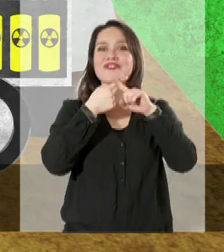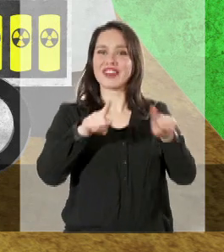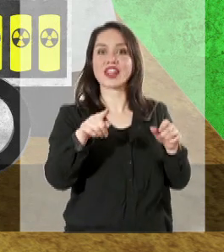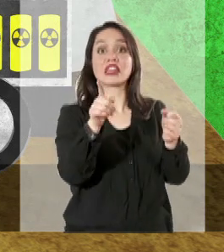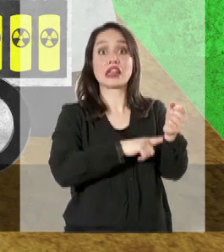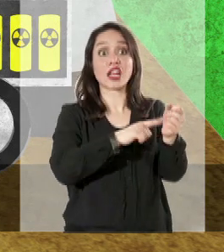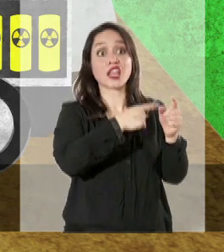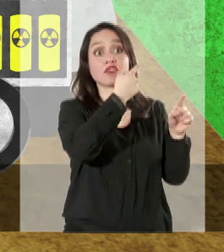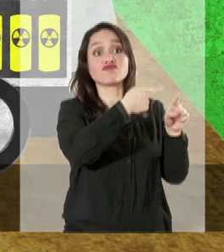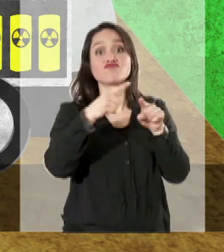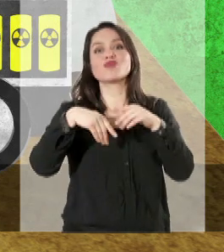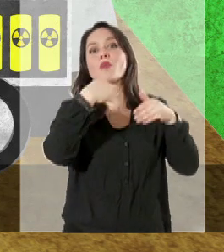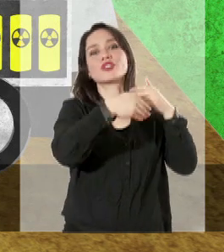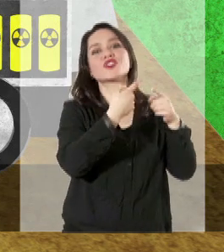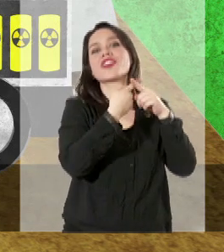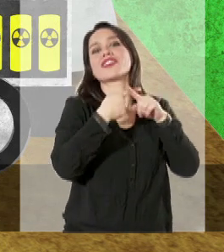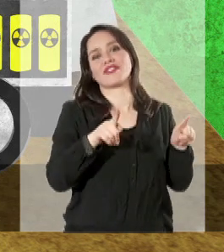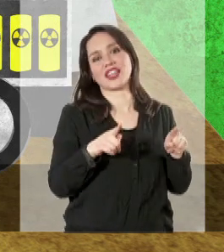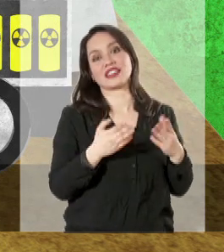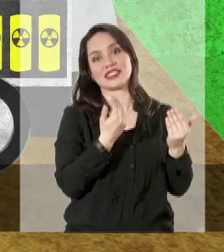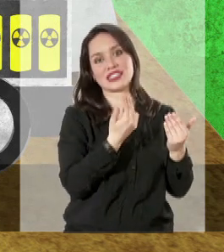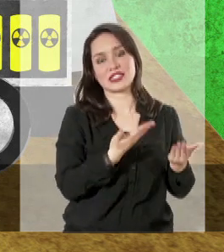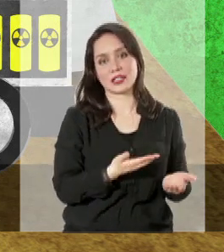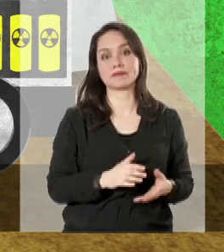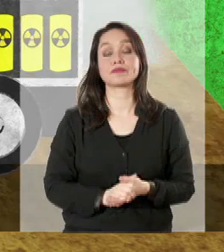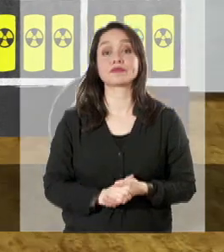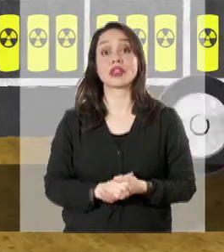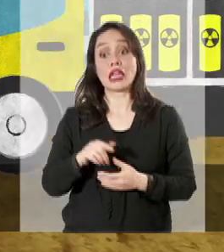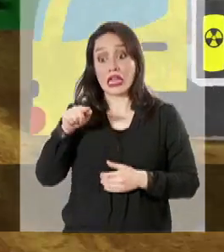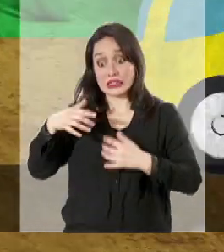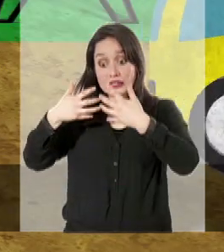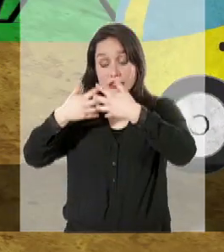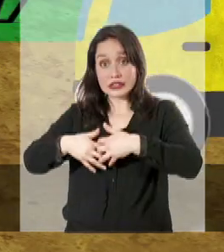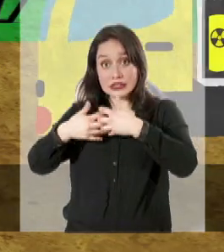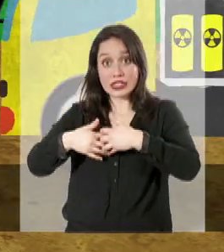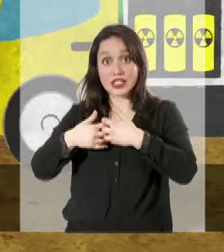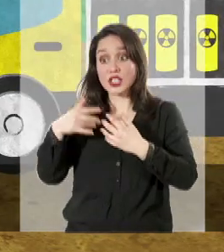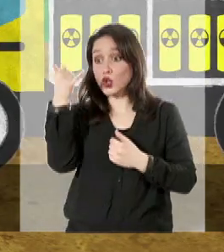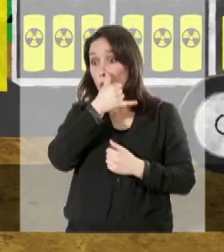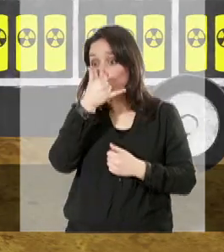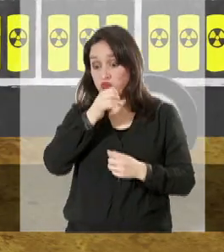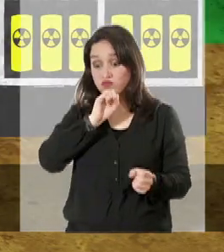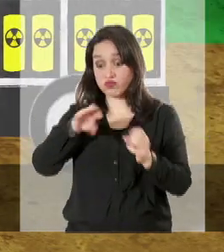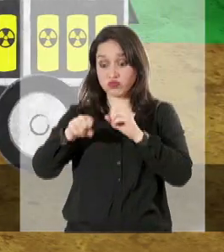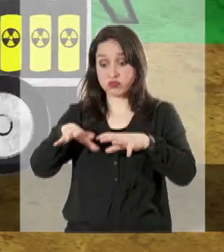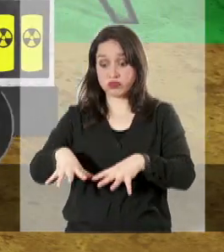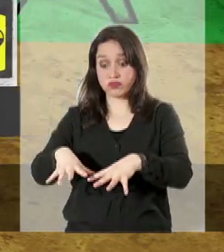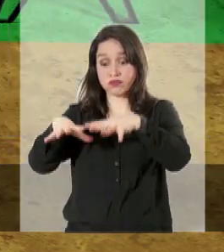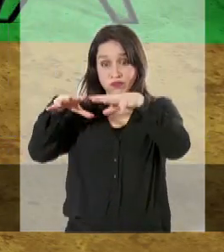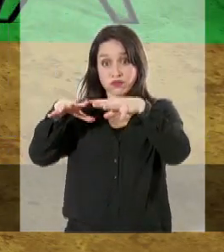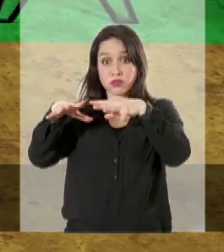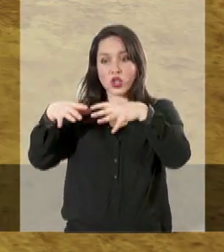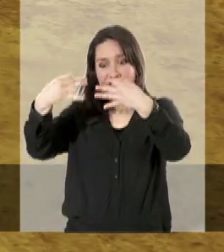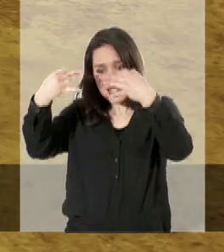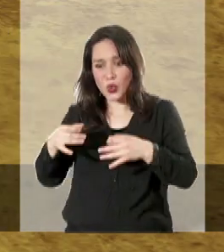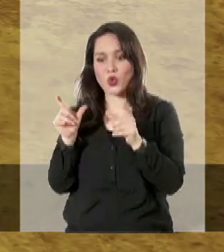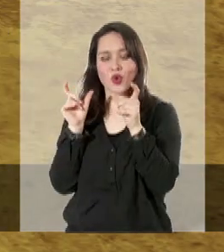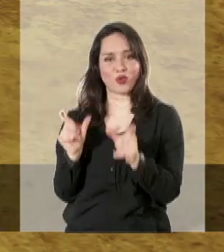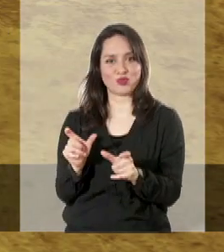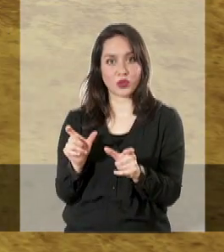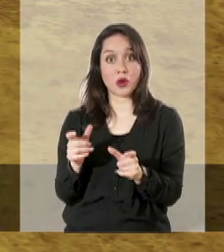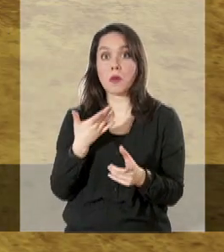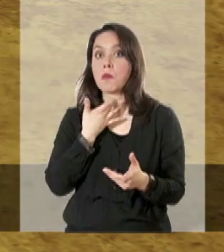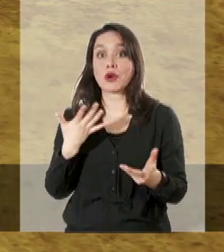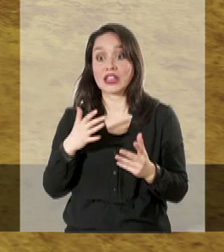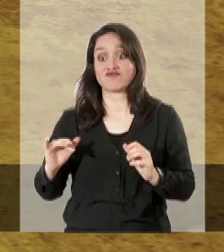a diferencia de otras fuentes de energía que son variables. Estas centrales deben almacenar sus desechos radioactivos en forma segura y